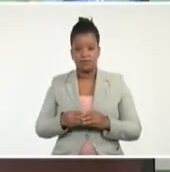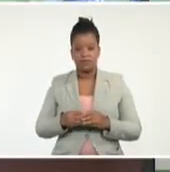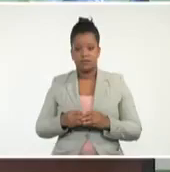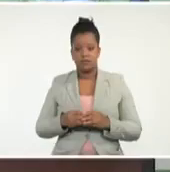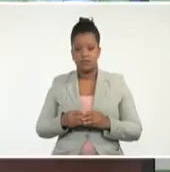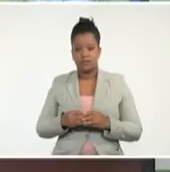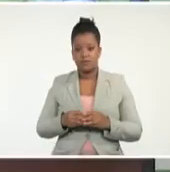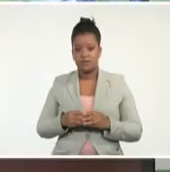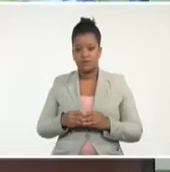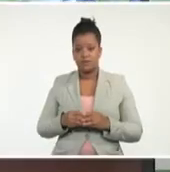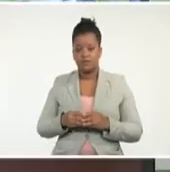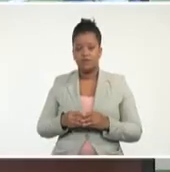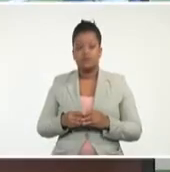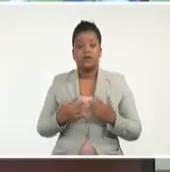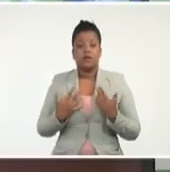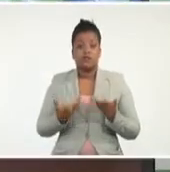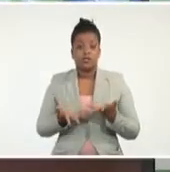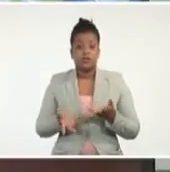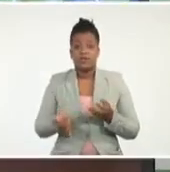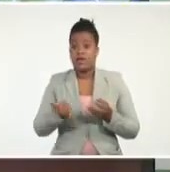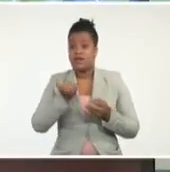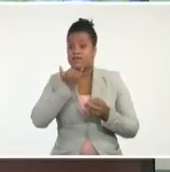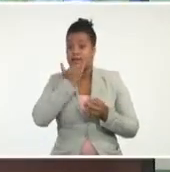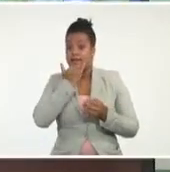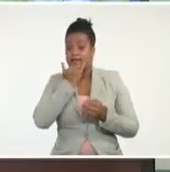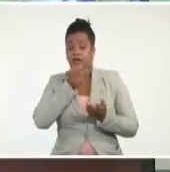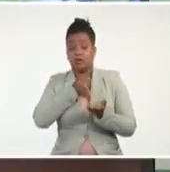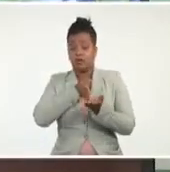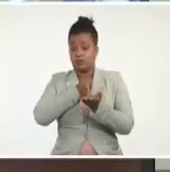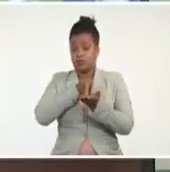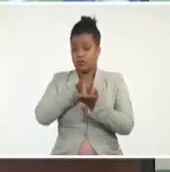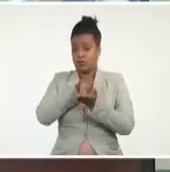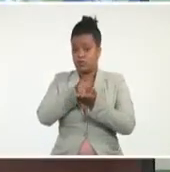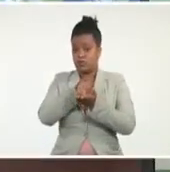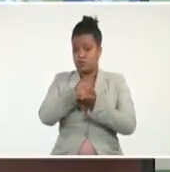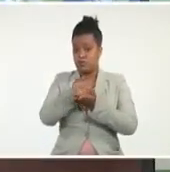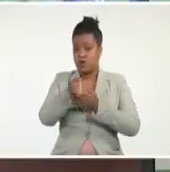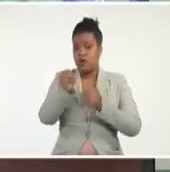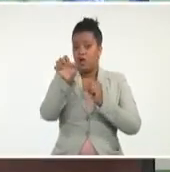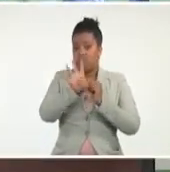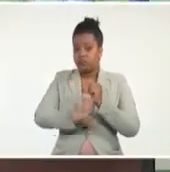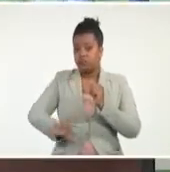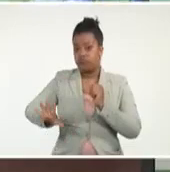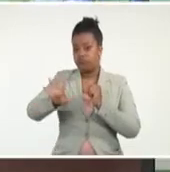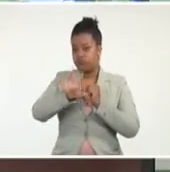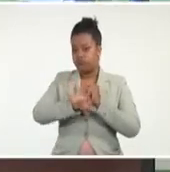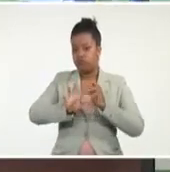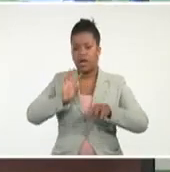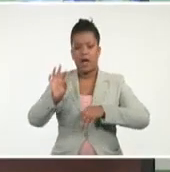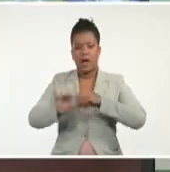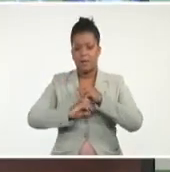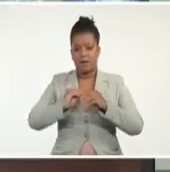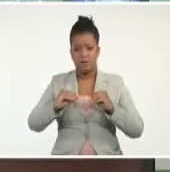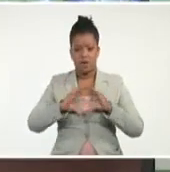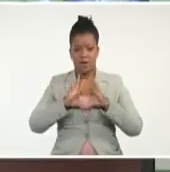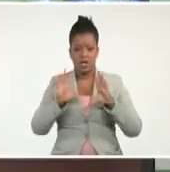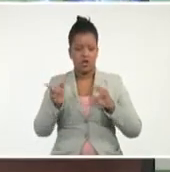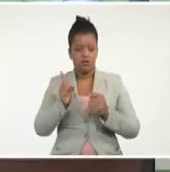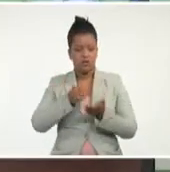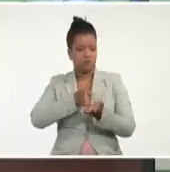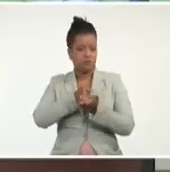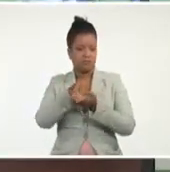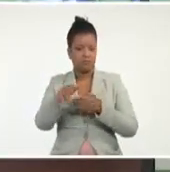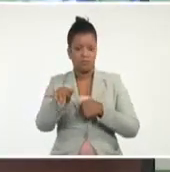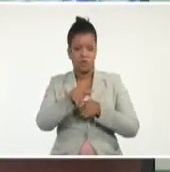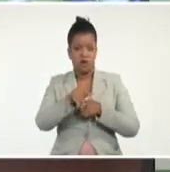La presión sigue en 1.600 pascal. O sea, no ha variado durante la mañana la presión y por lo tanto la